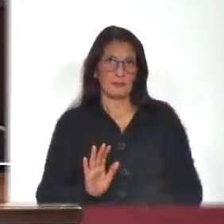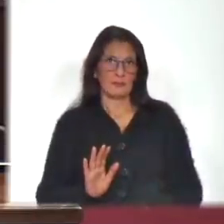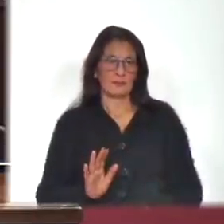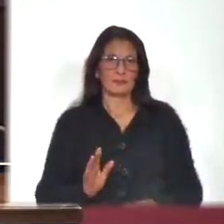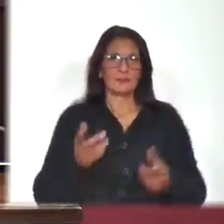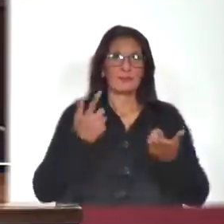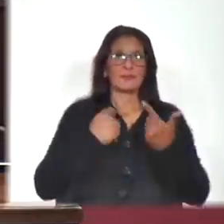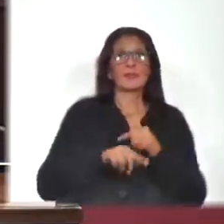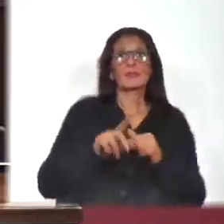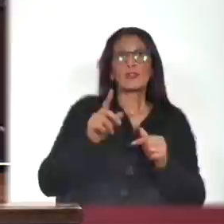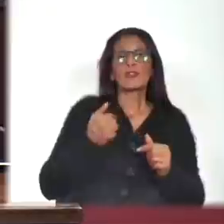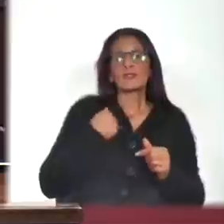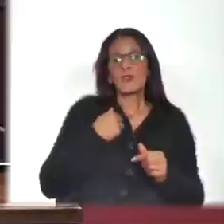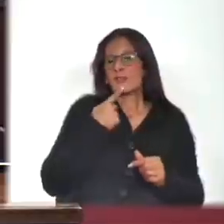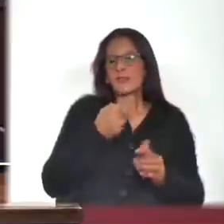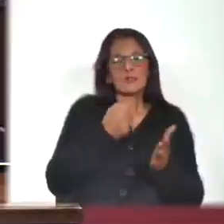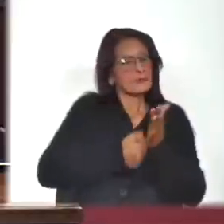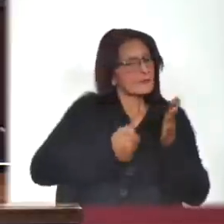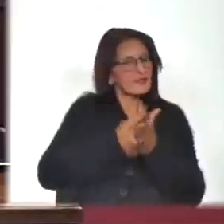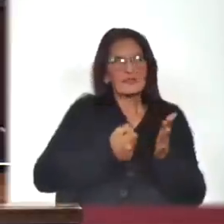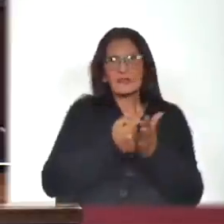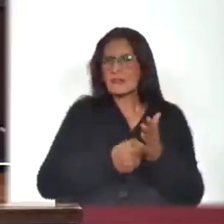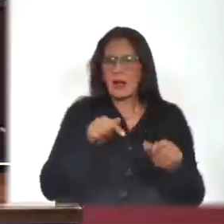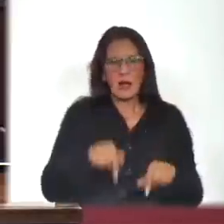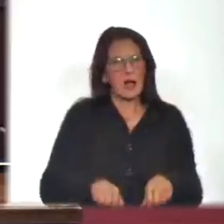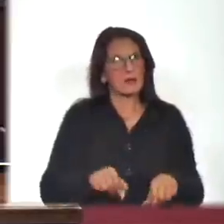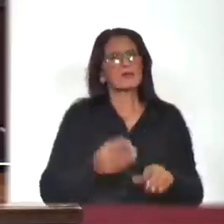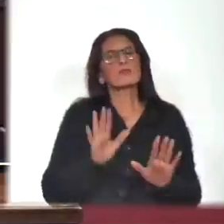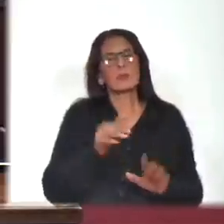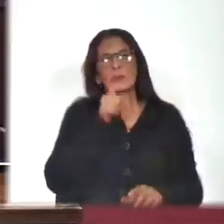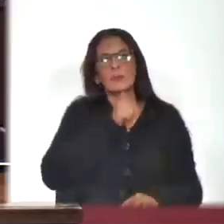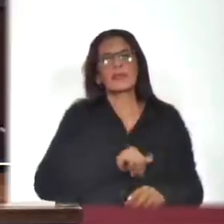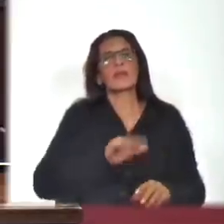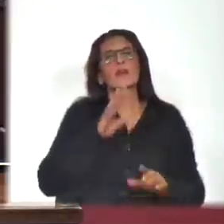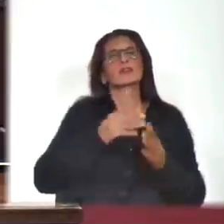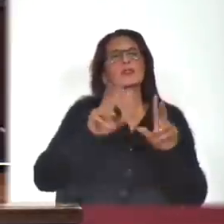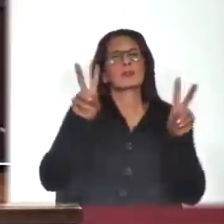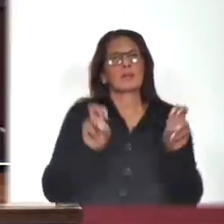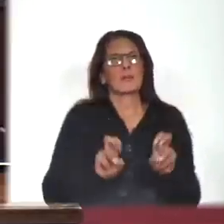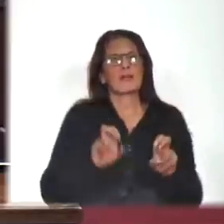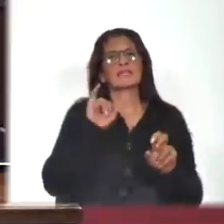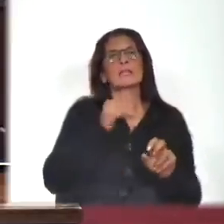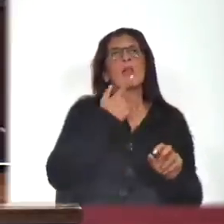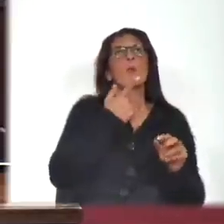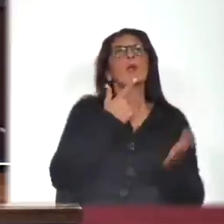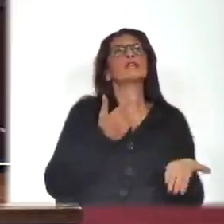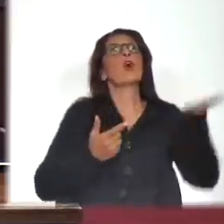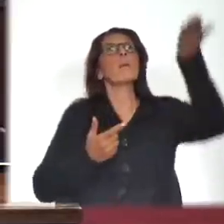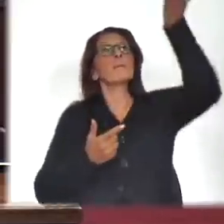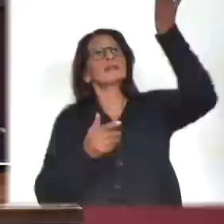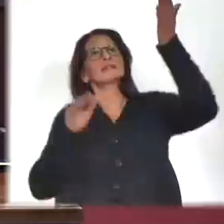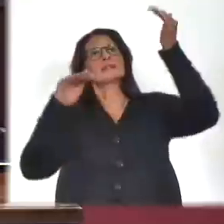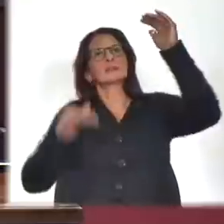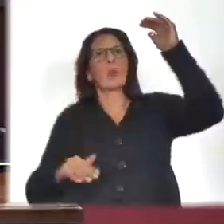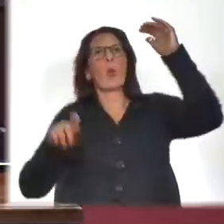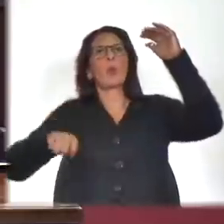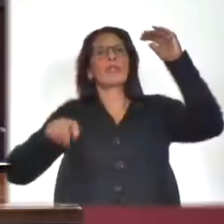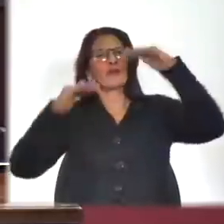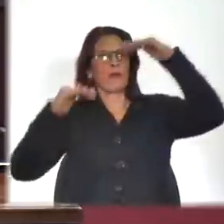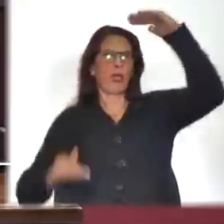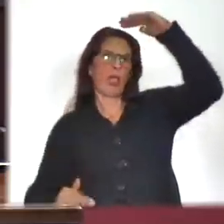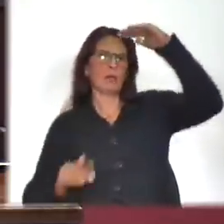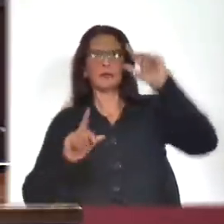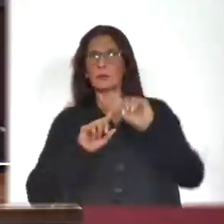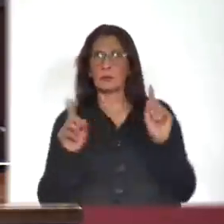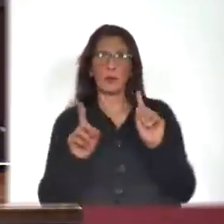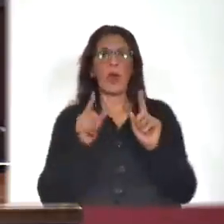creo que asistimos acá a otra variación sobre el viejo tema de si lo político está por encima de lo jurídico o no. Algunos piensan que sí.